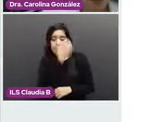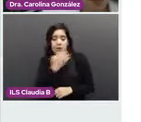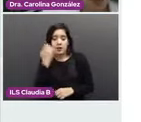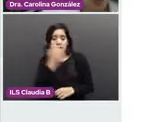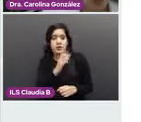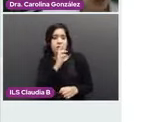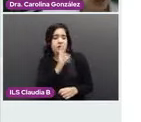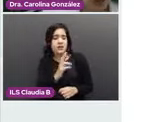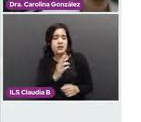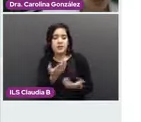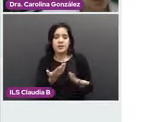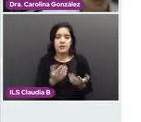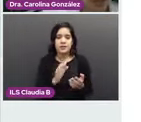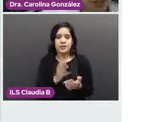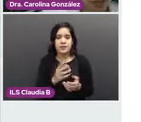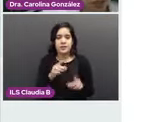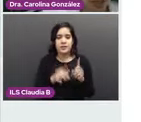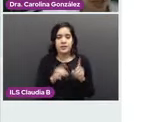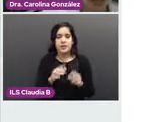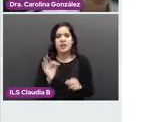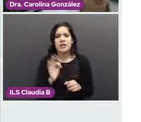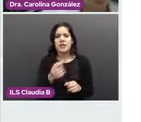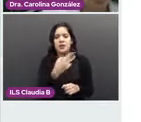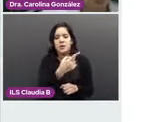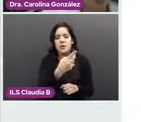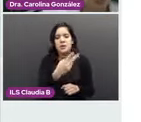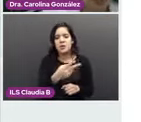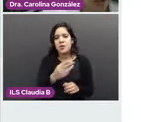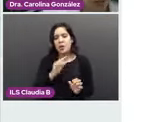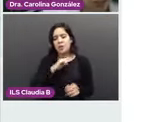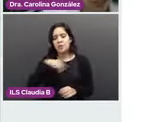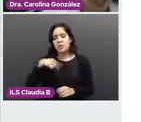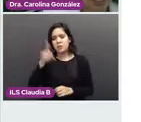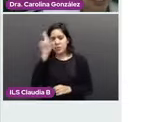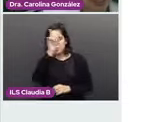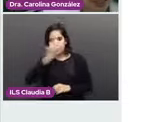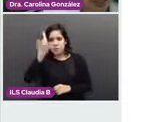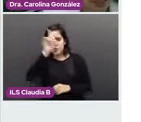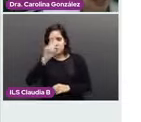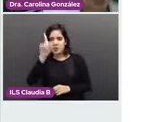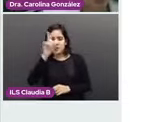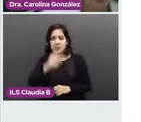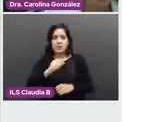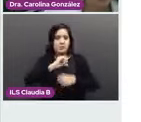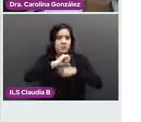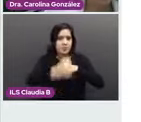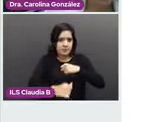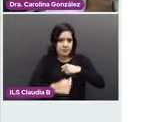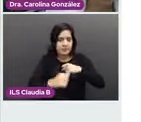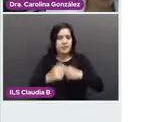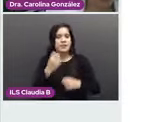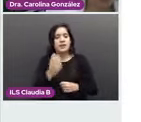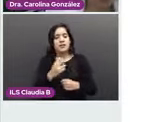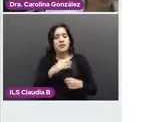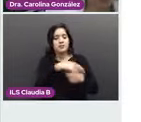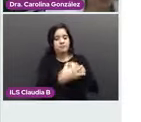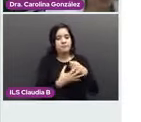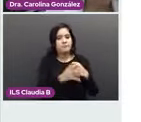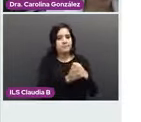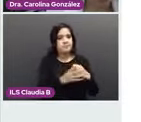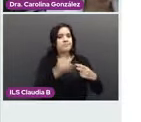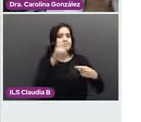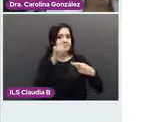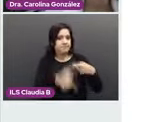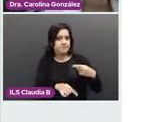etapas tempranas 1 y 2, se va a recomendar la cirugía. Esta puede ser una mastectomía radical, exéresis total de la mama